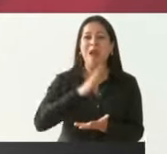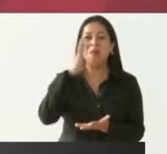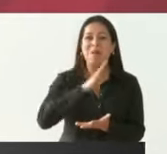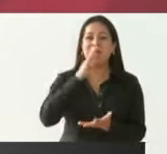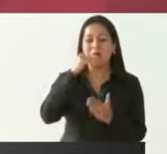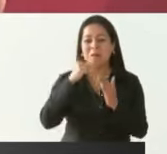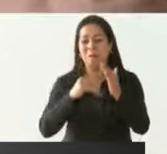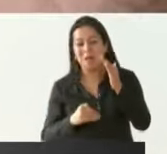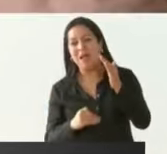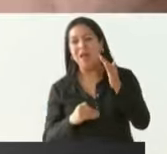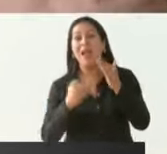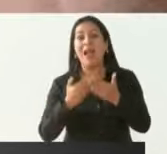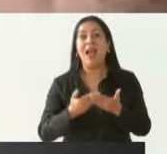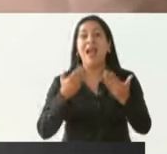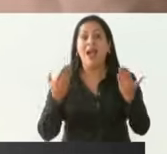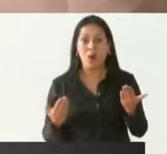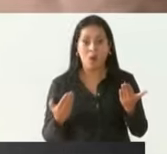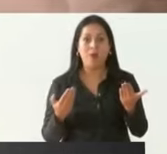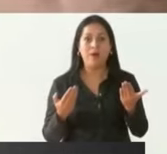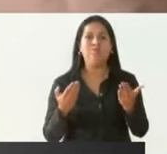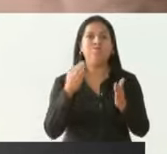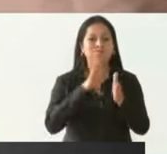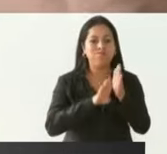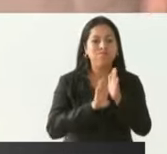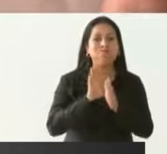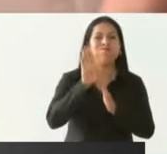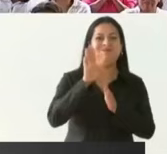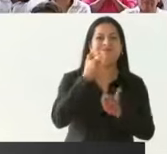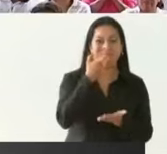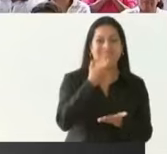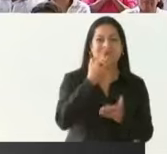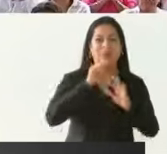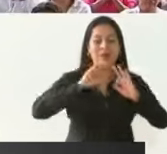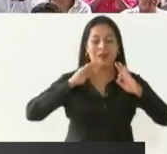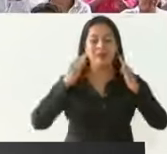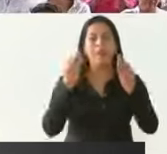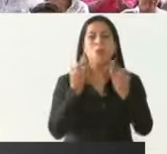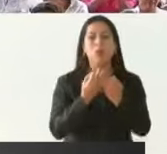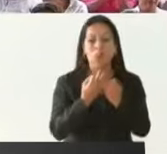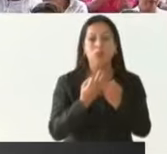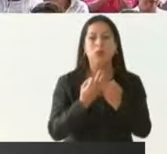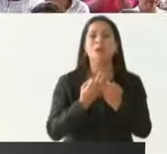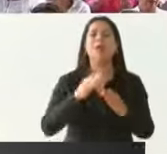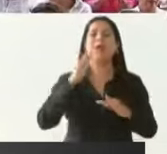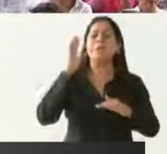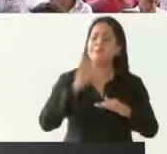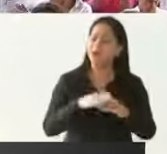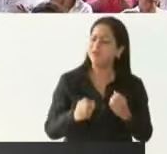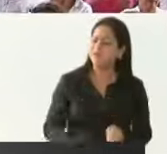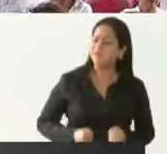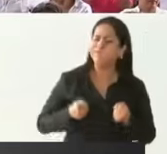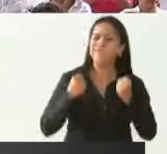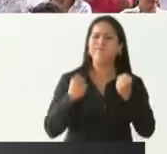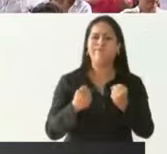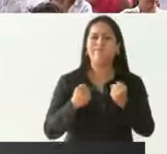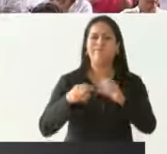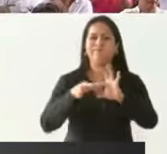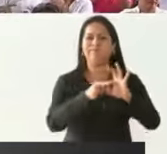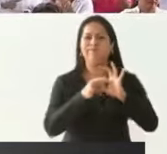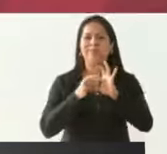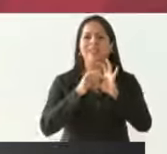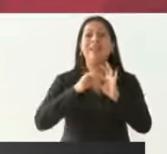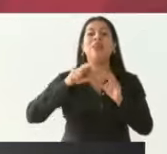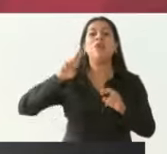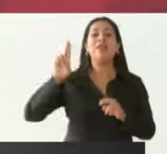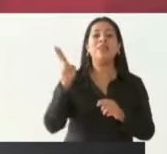el peso es la moneda en el mundo que más se ha fortalecido con relación al